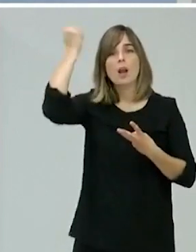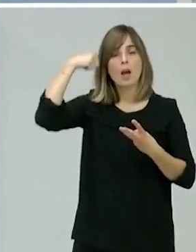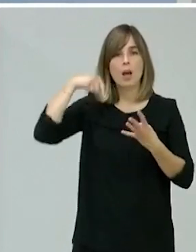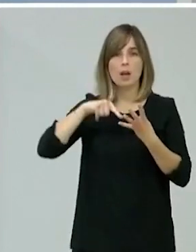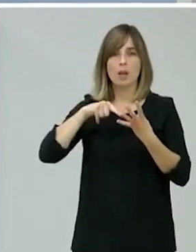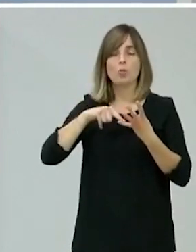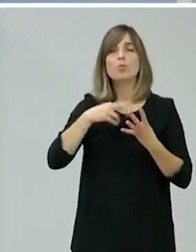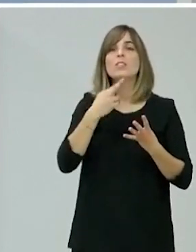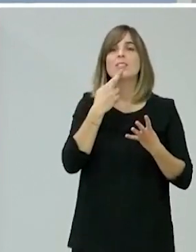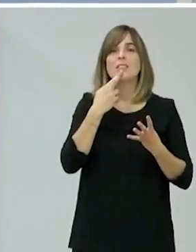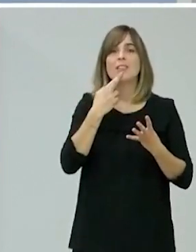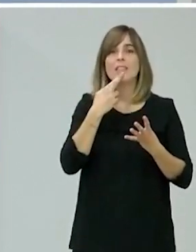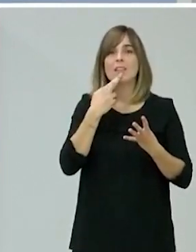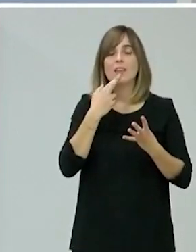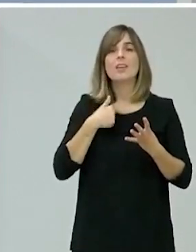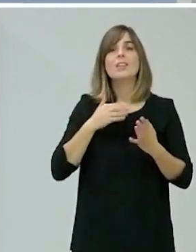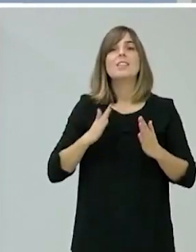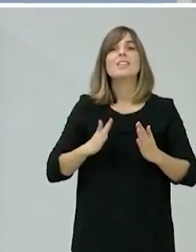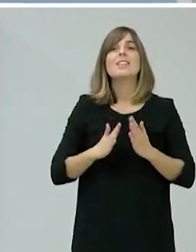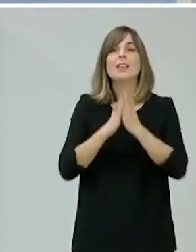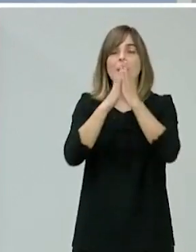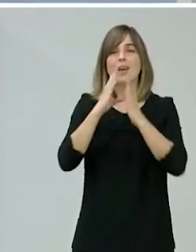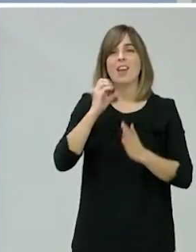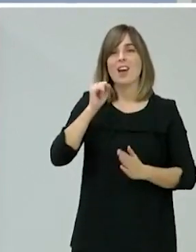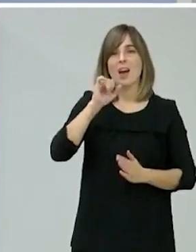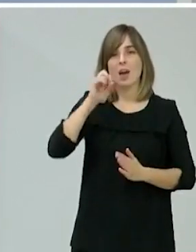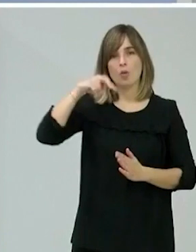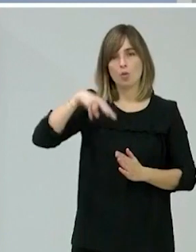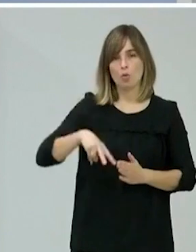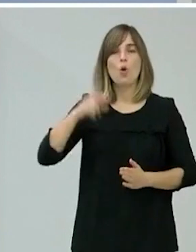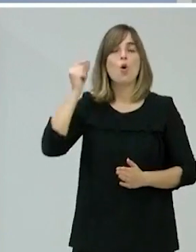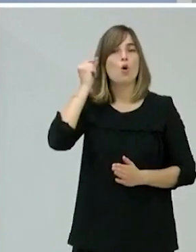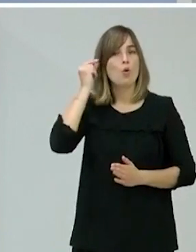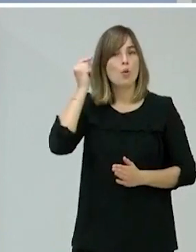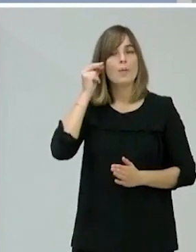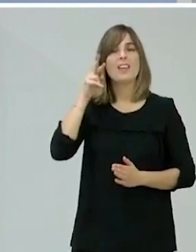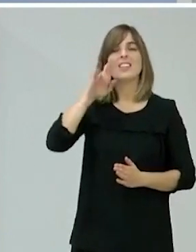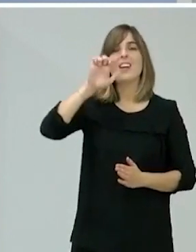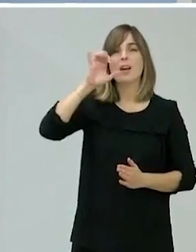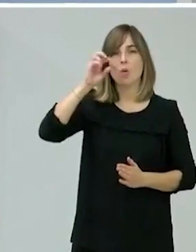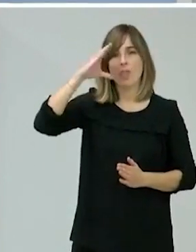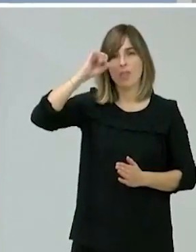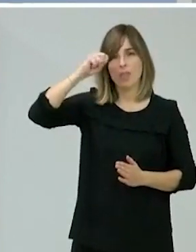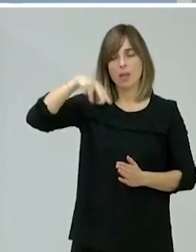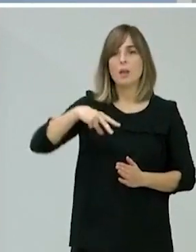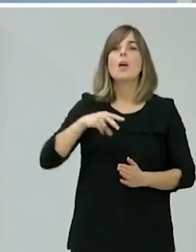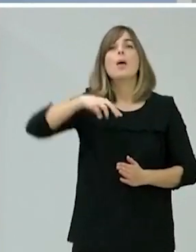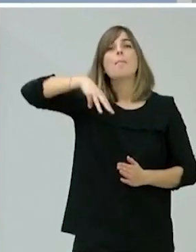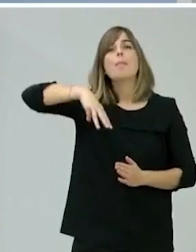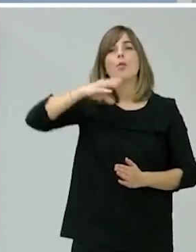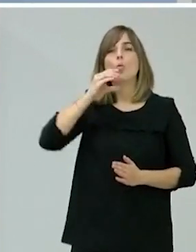Santoña, Reynosa, Santa María de Callón, Colindres, Reocín, Mediocudello, Polanco y